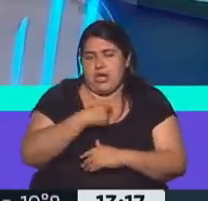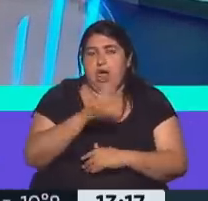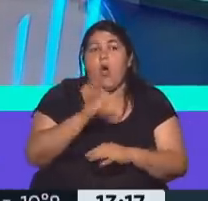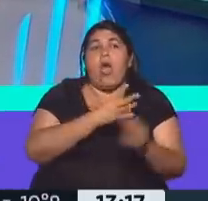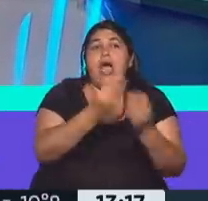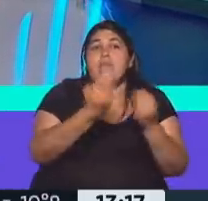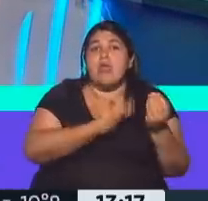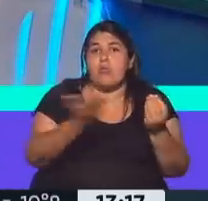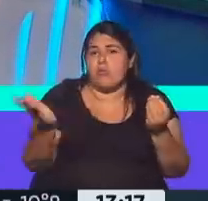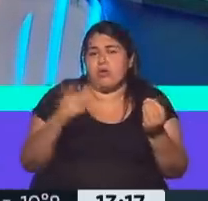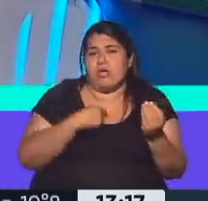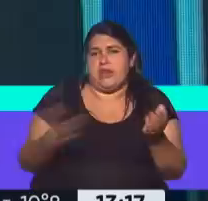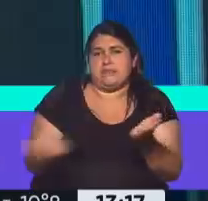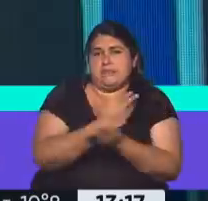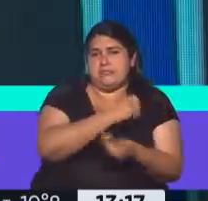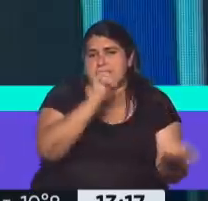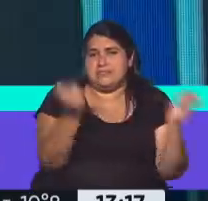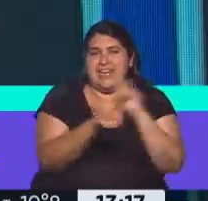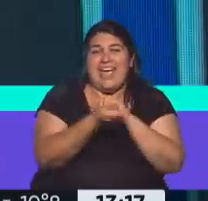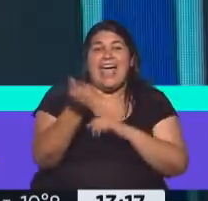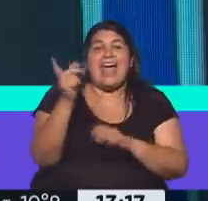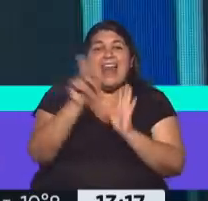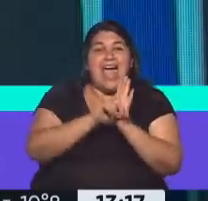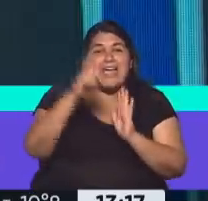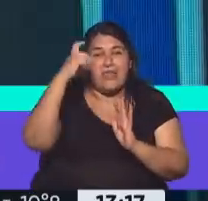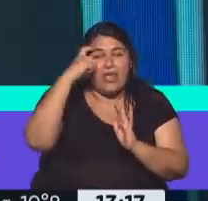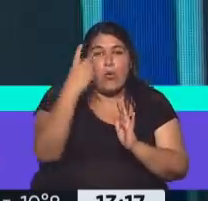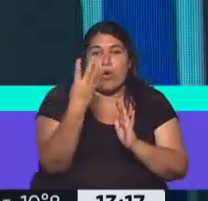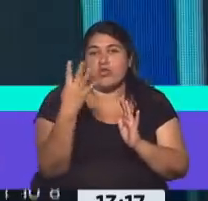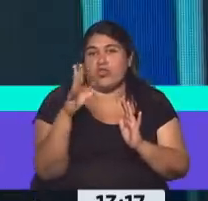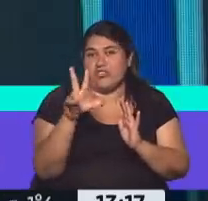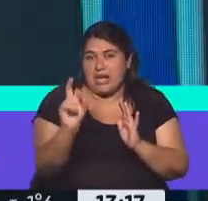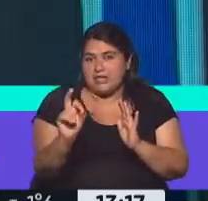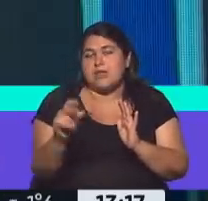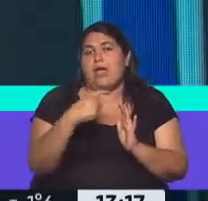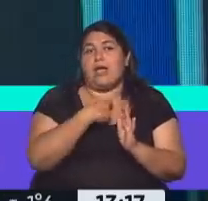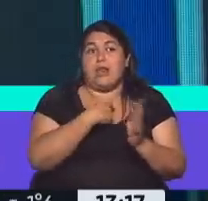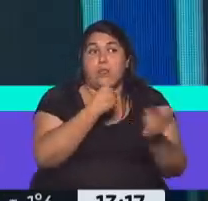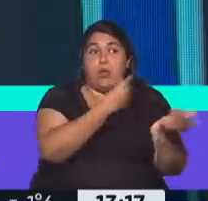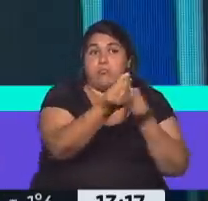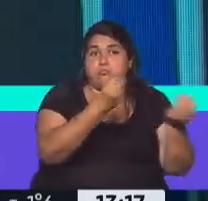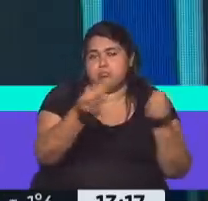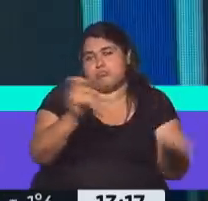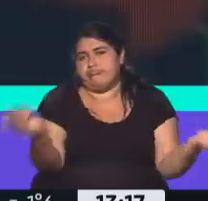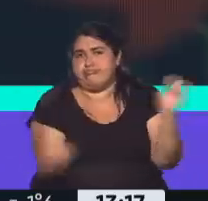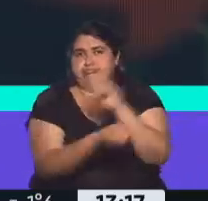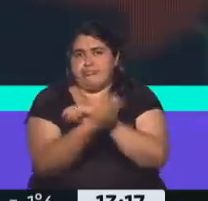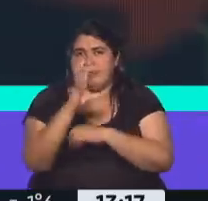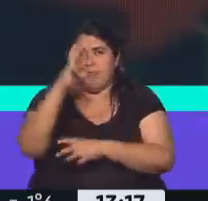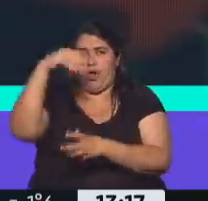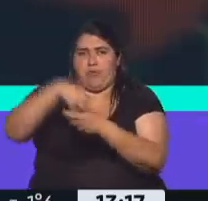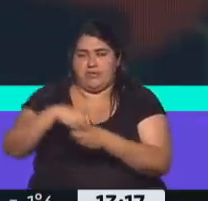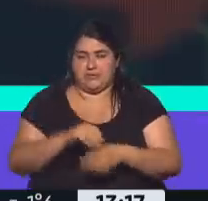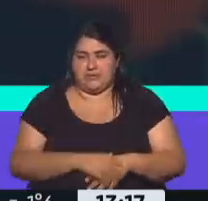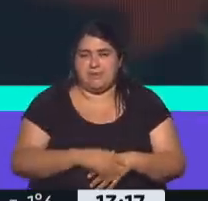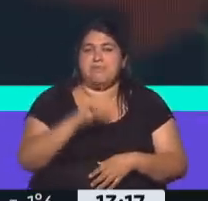refería. Habla también de modificar la ley 10.430, si él pudiera, eliminaría la estabilidad de los trabajadores bonaerenses. Bueno, tenemos el testimonio de